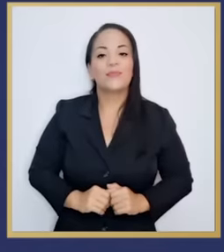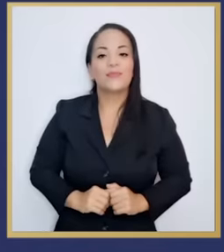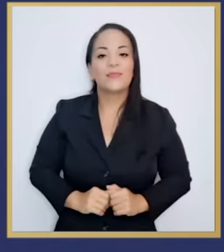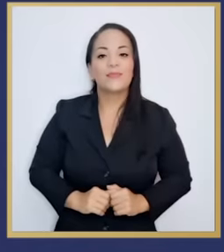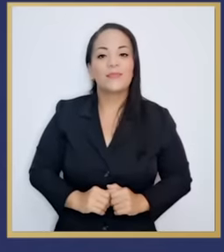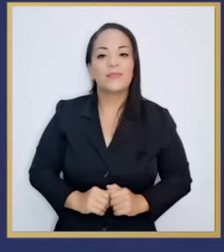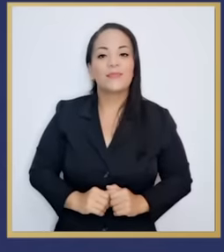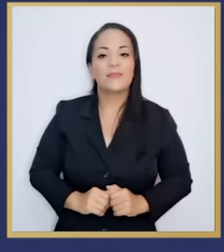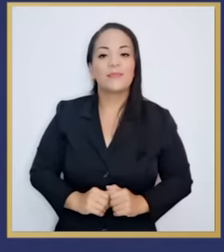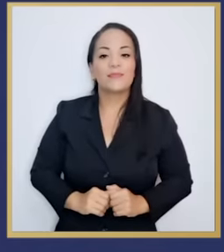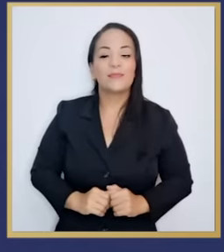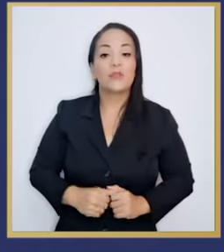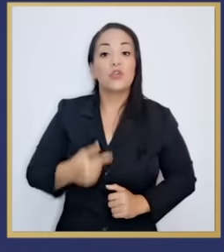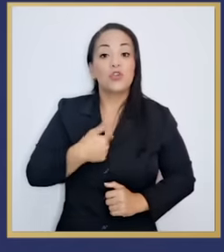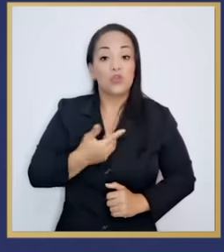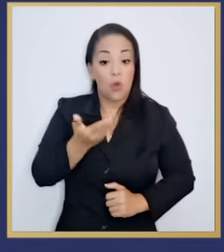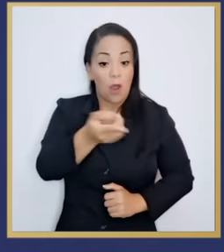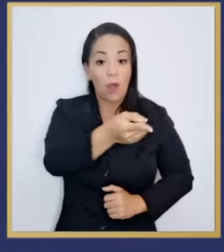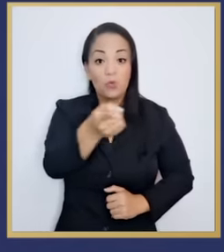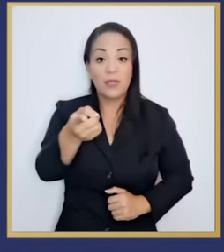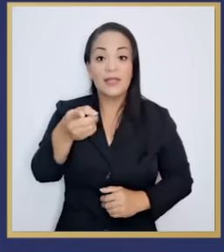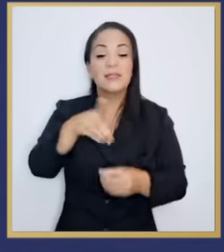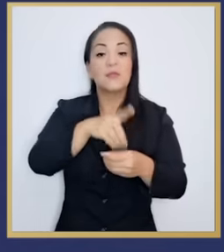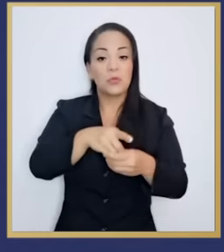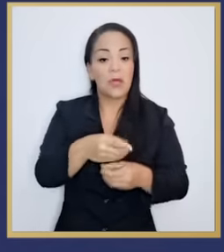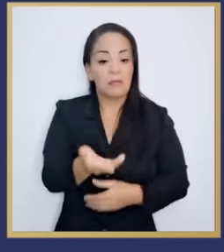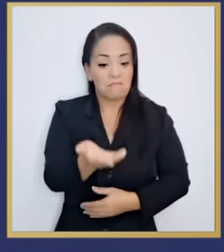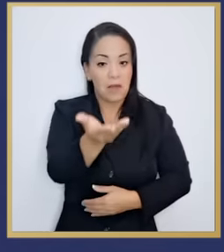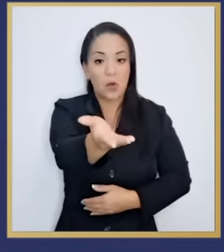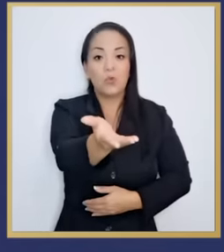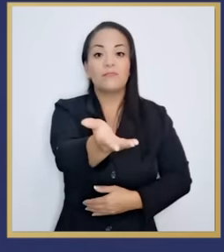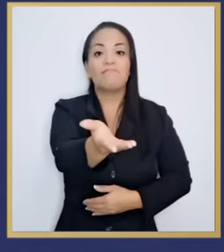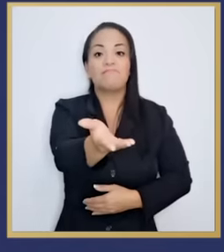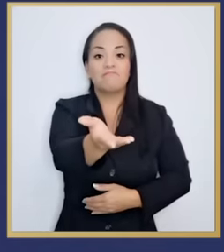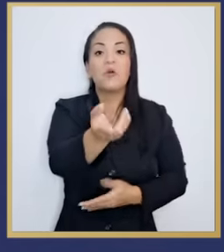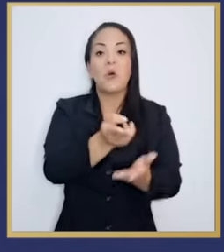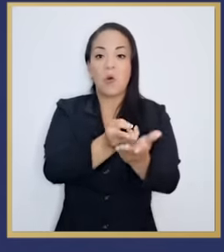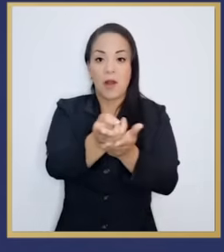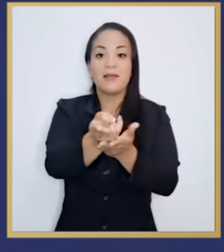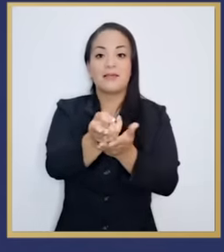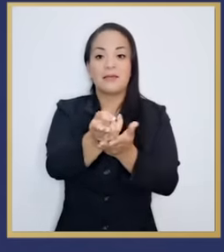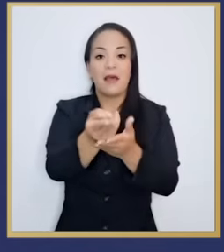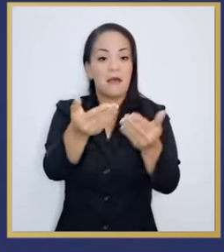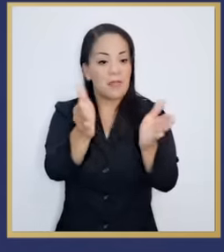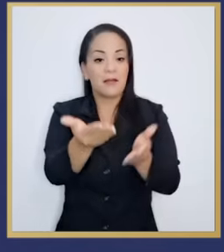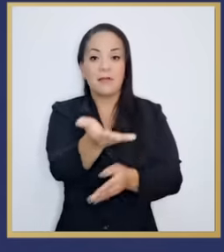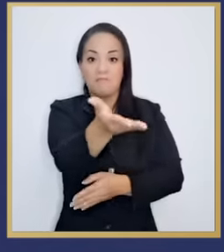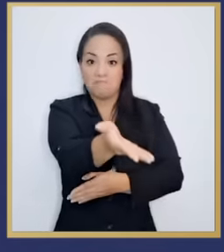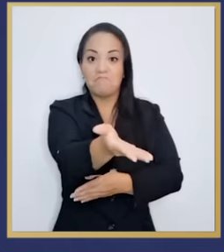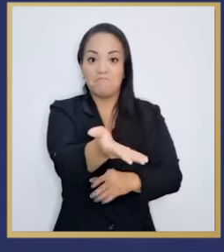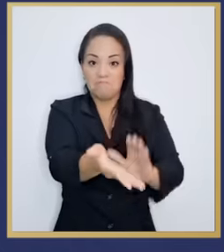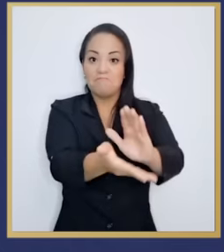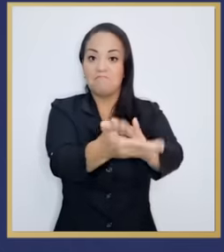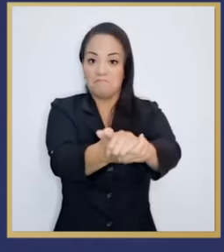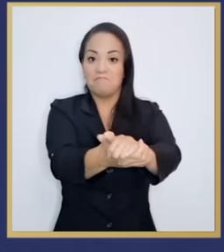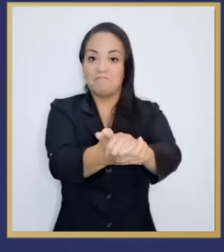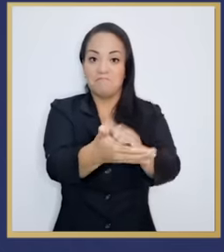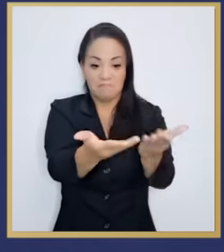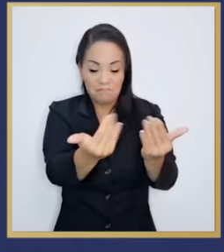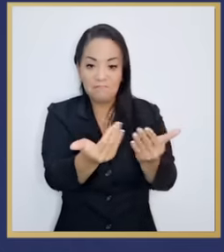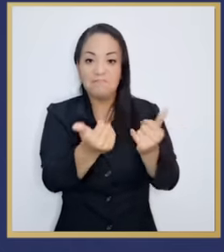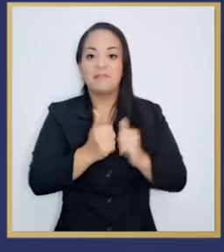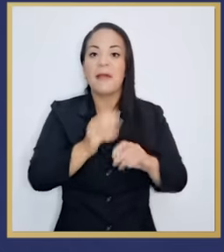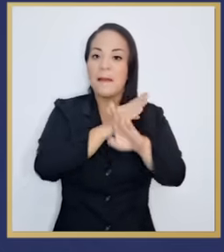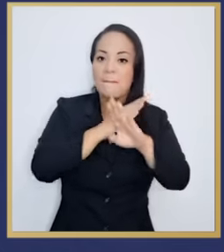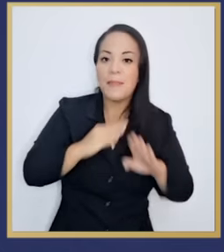Les extiendo mi mano, franca, abierta, para que nos pongamos a trabajar en paz y